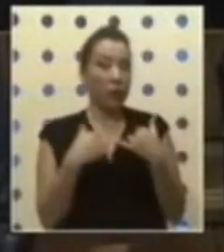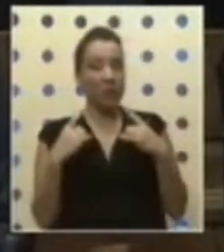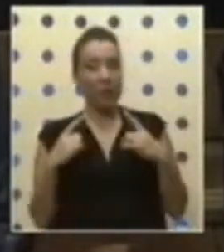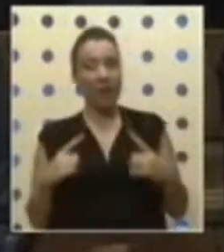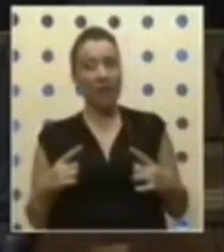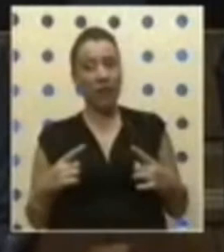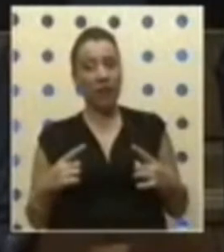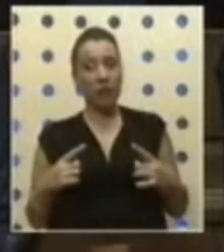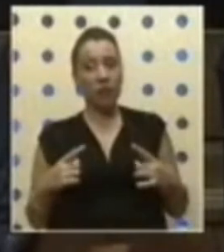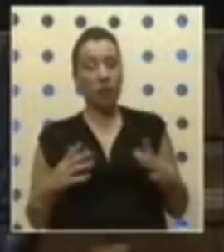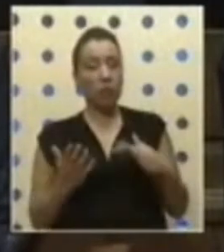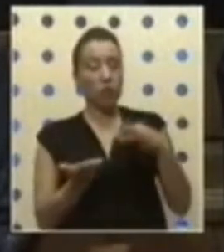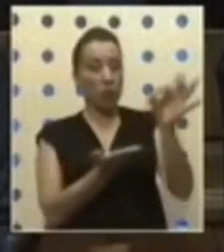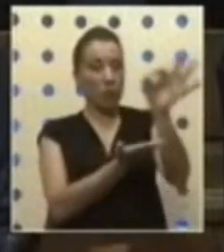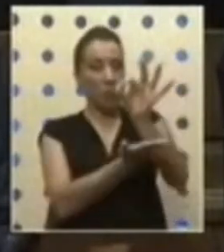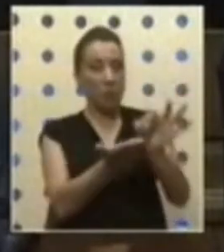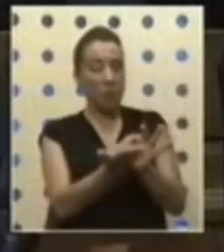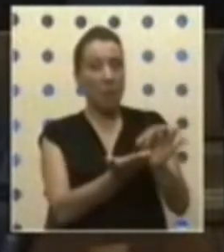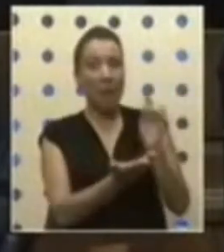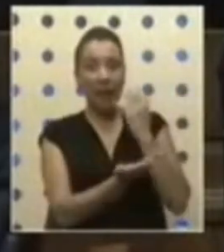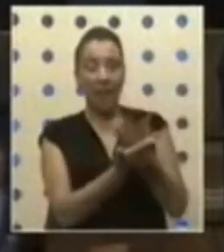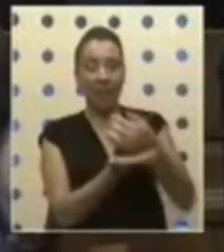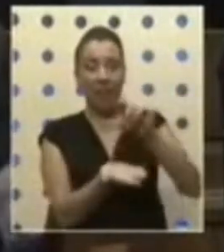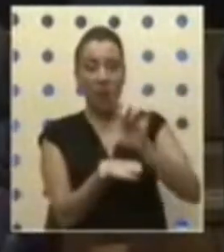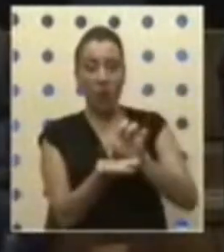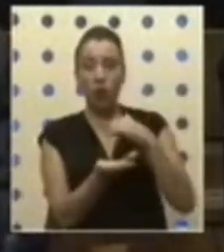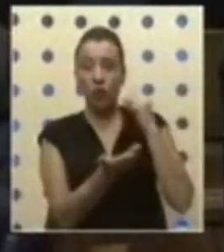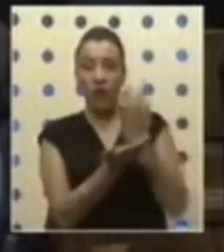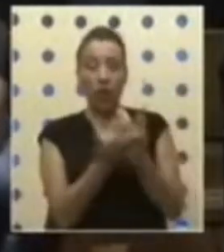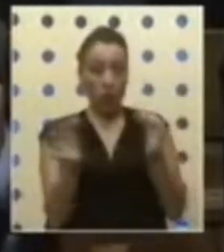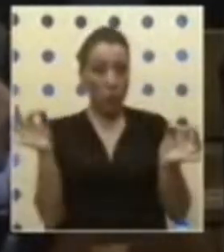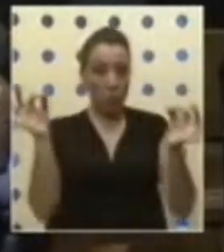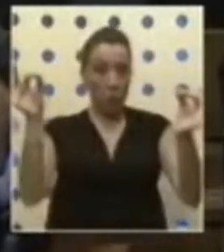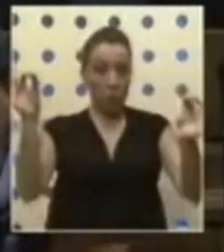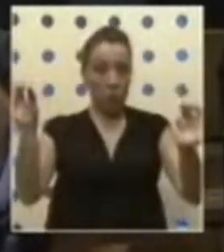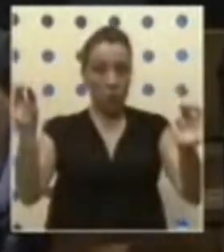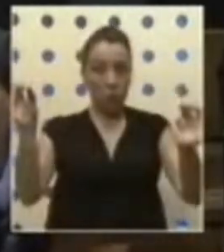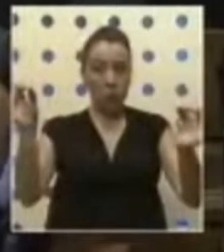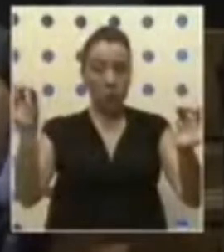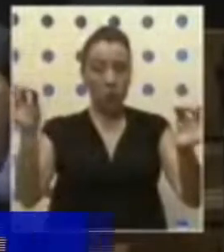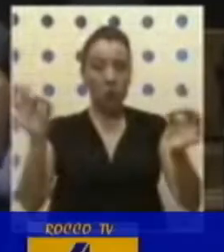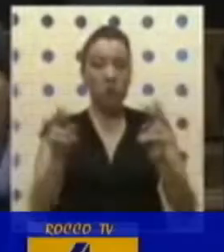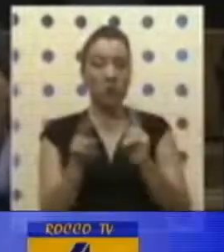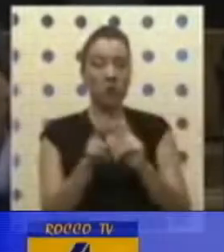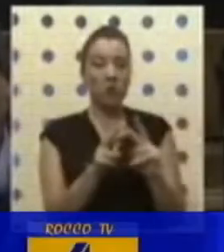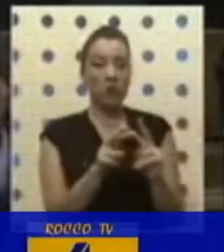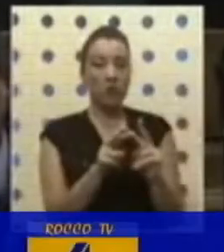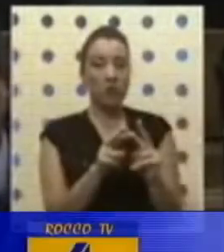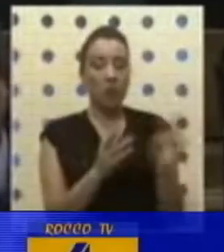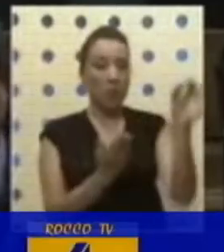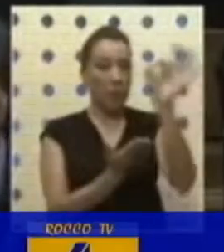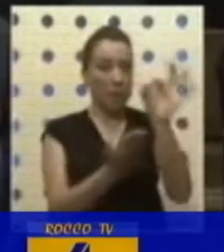gran parte de las cartografías existentes en esta zona. Aquí tengo una emitida, ¿no es cierto?, a través de